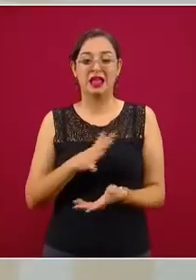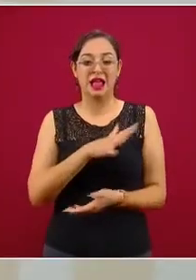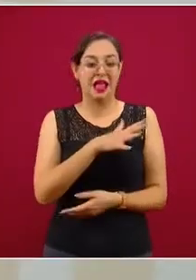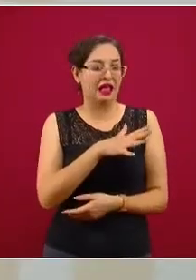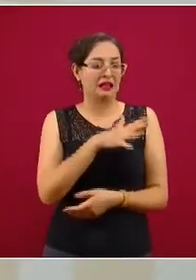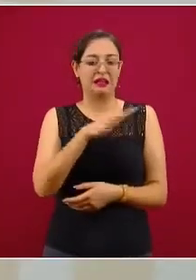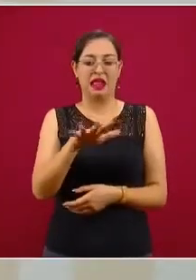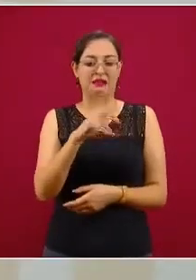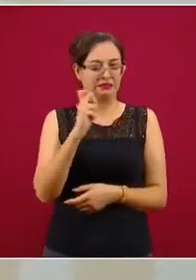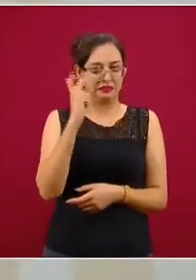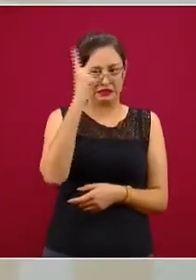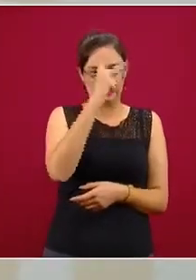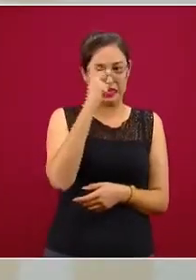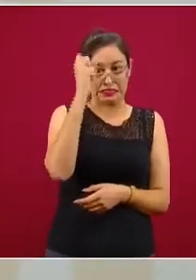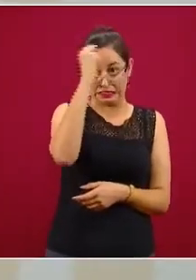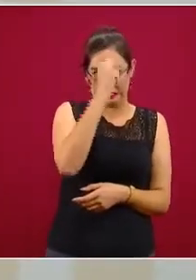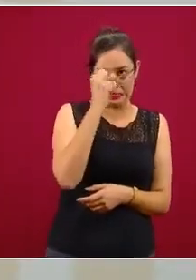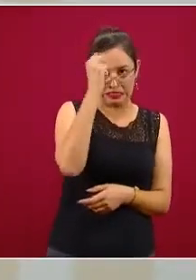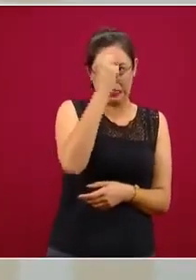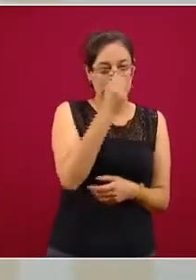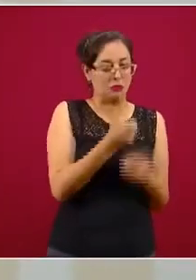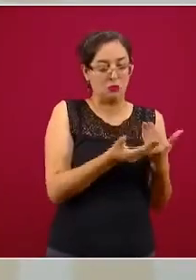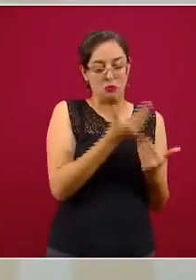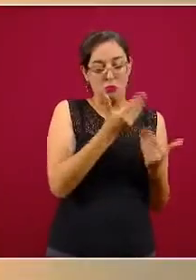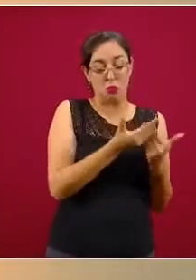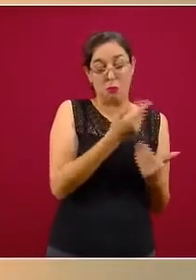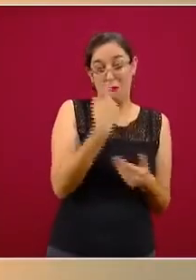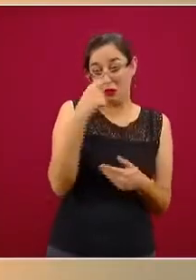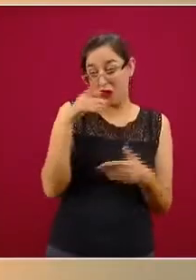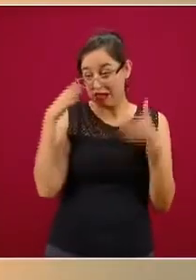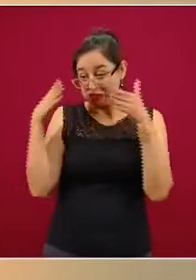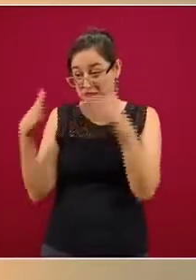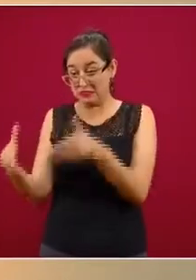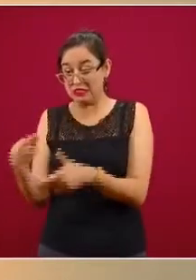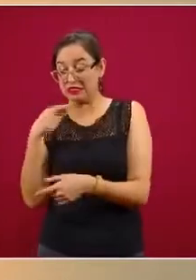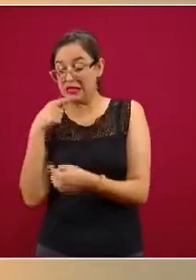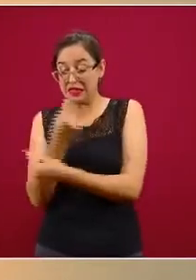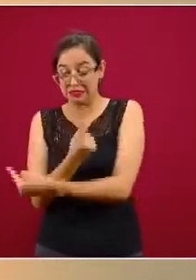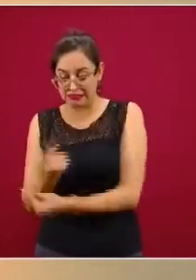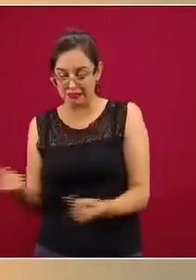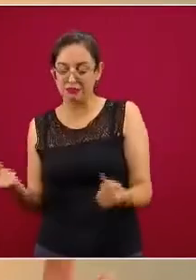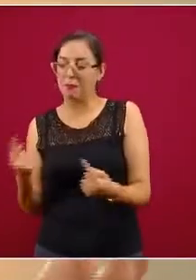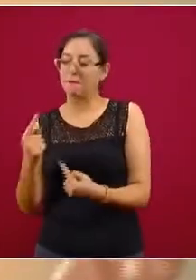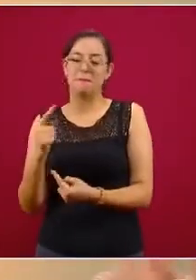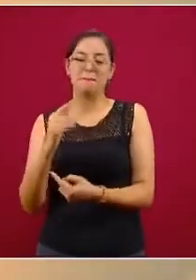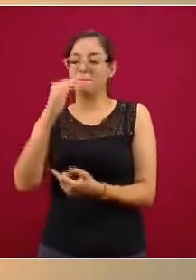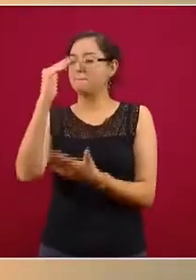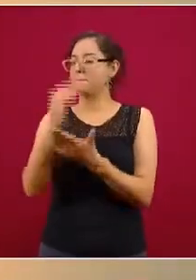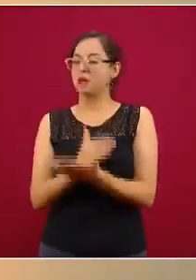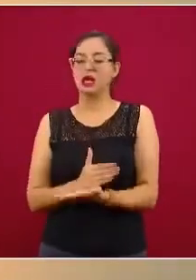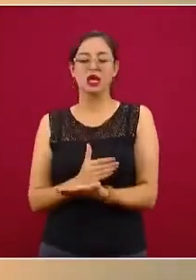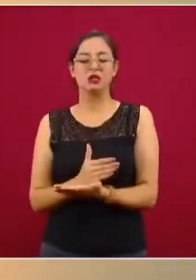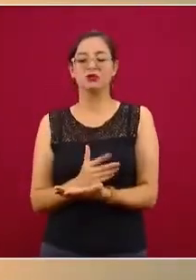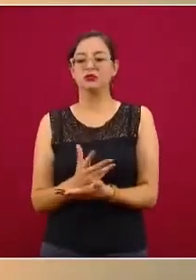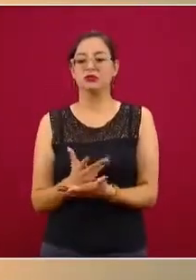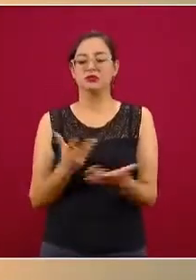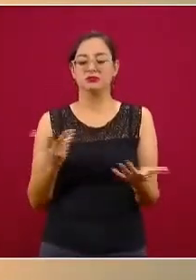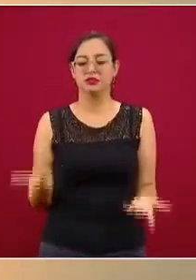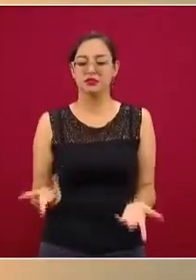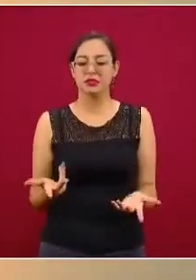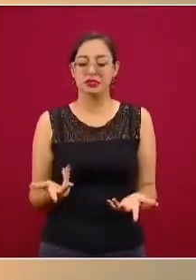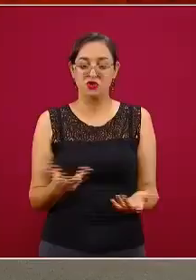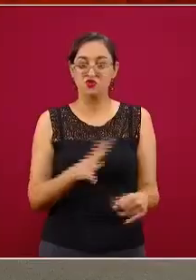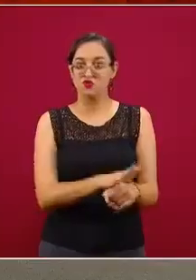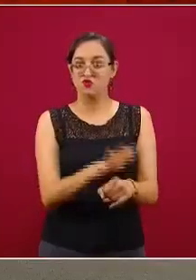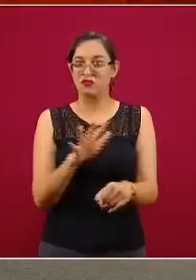paidopsiquiatras somos aún menos y entonces realmente no podríamos darnos como un abasto